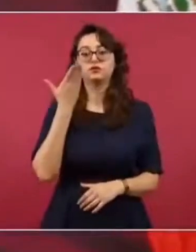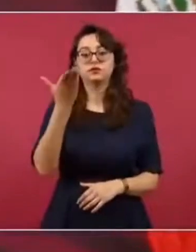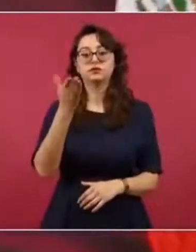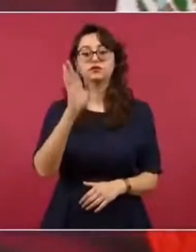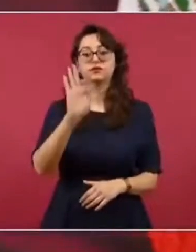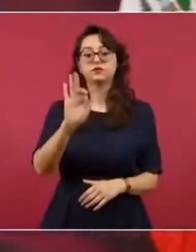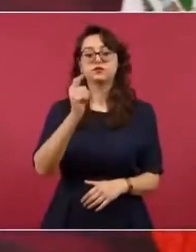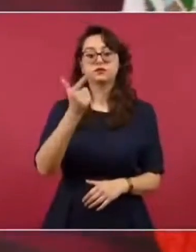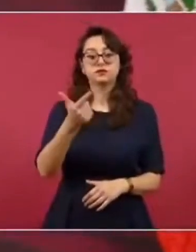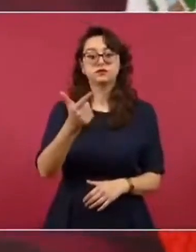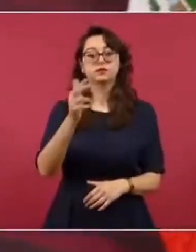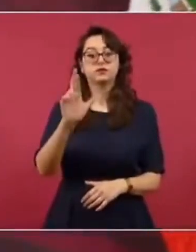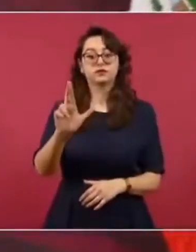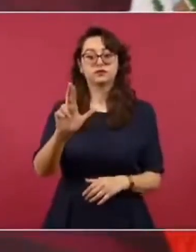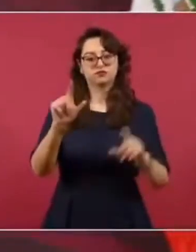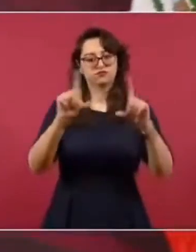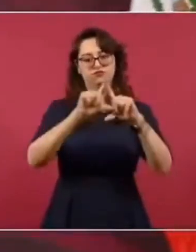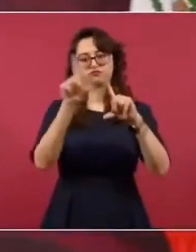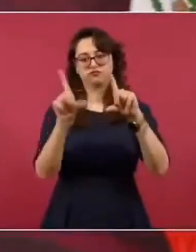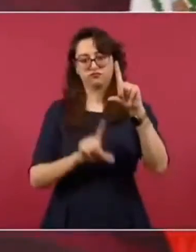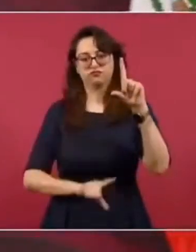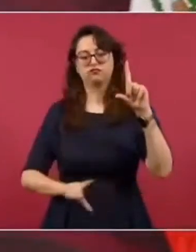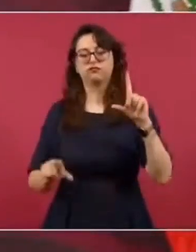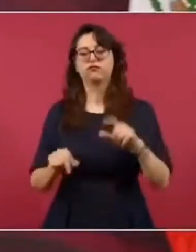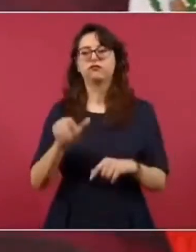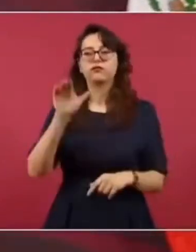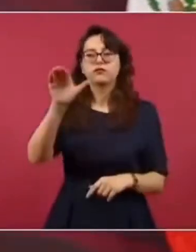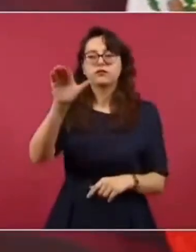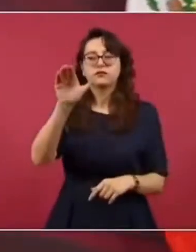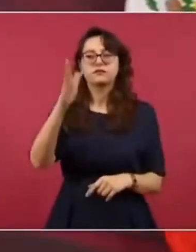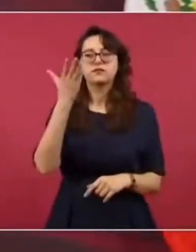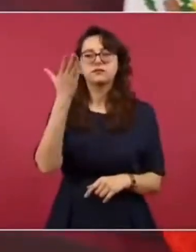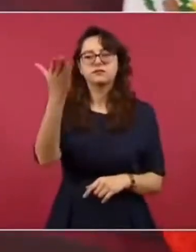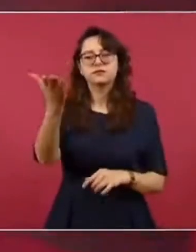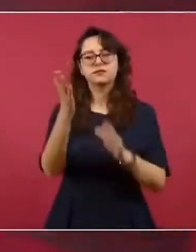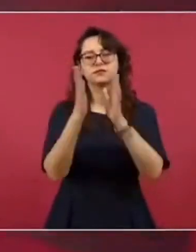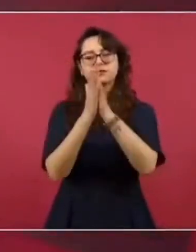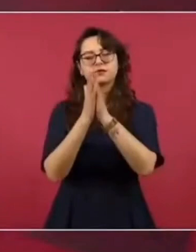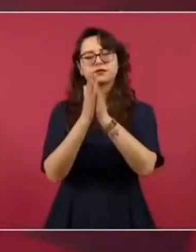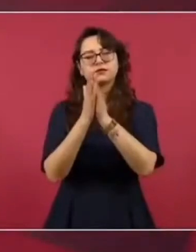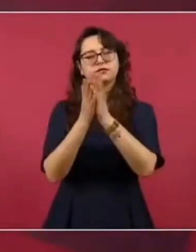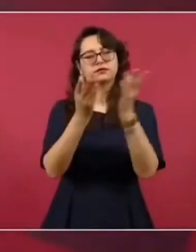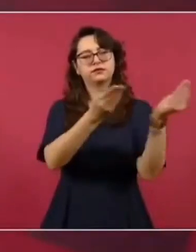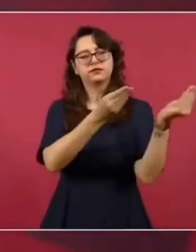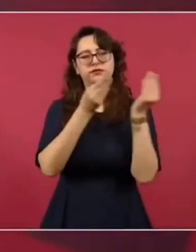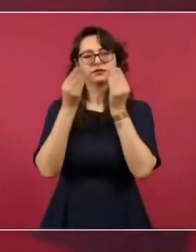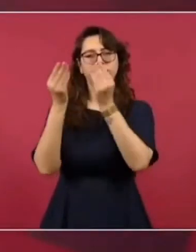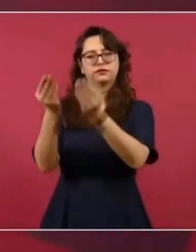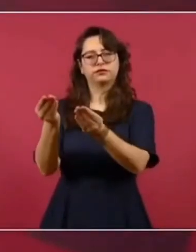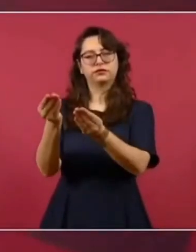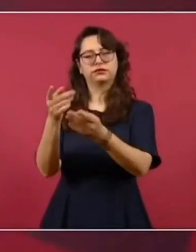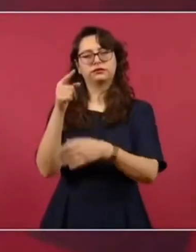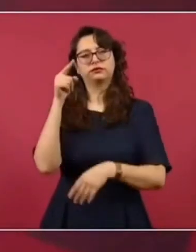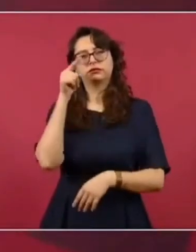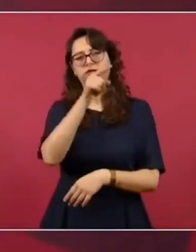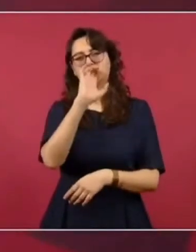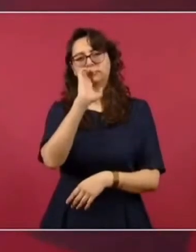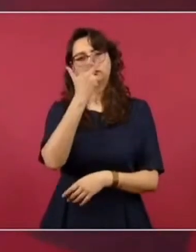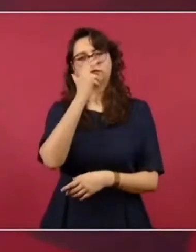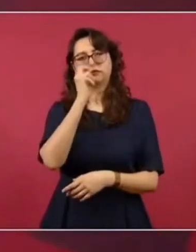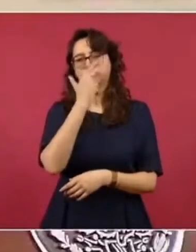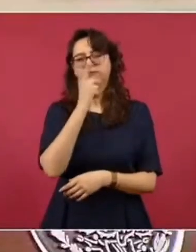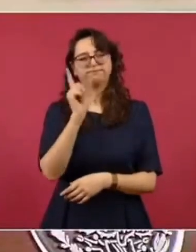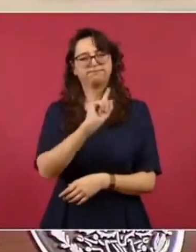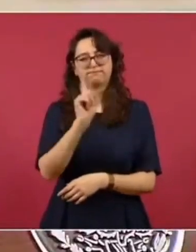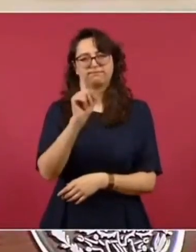la persona que